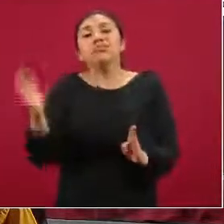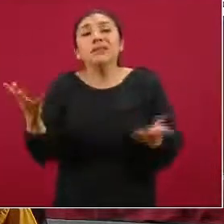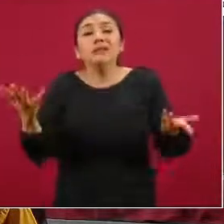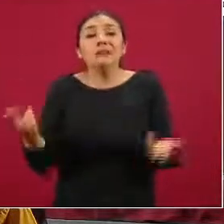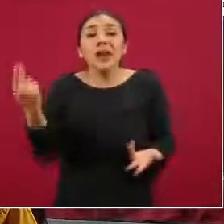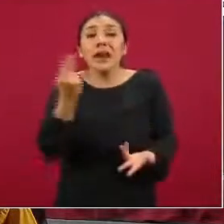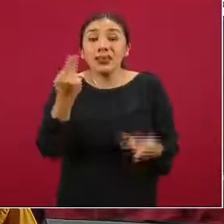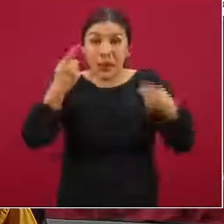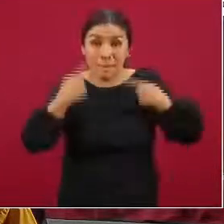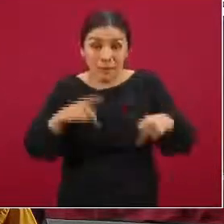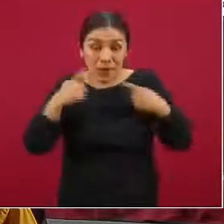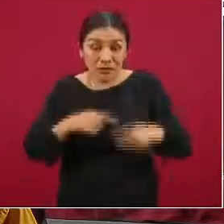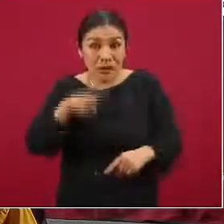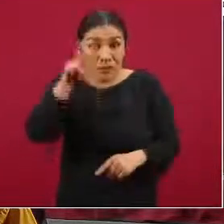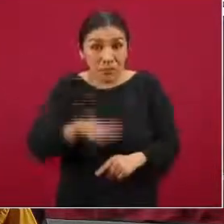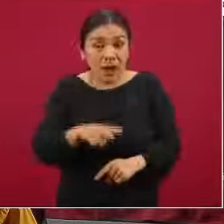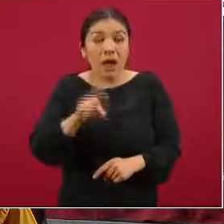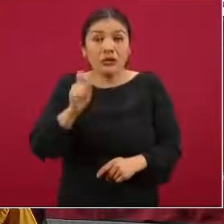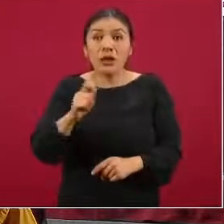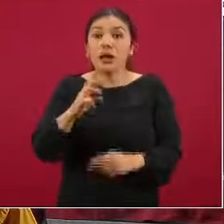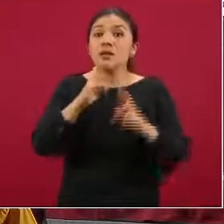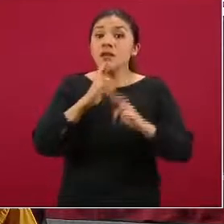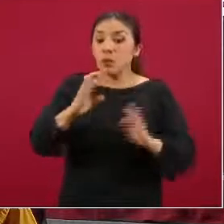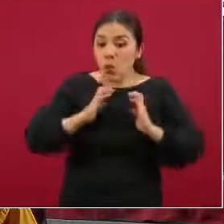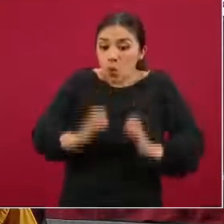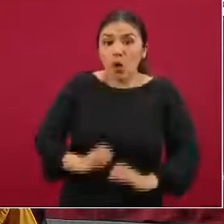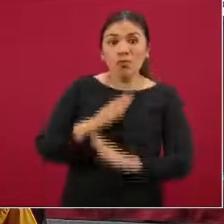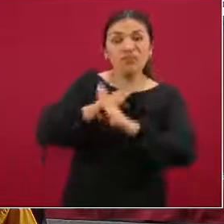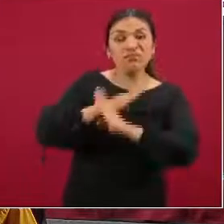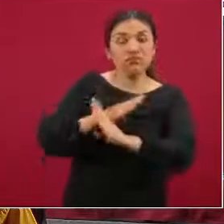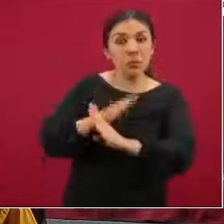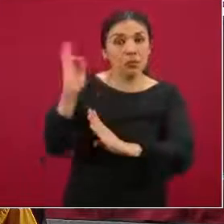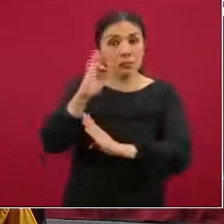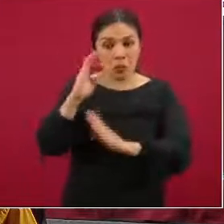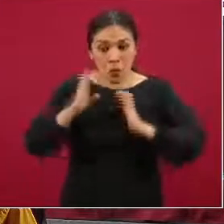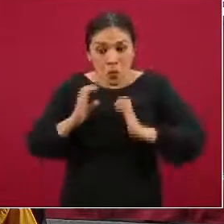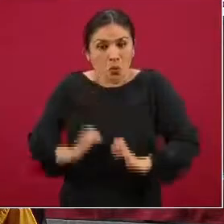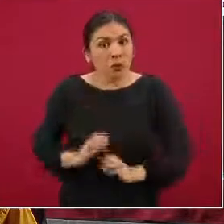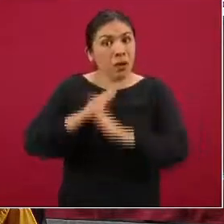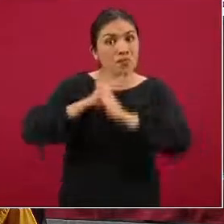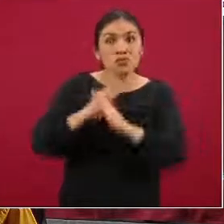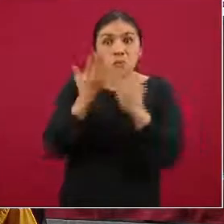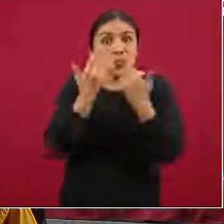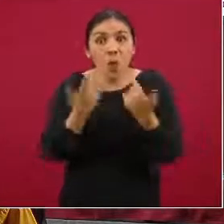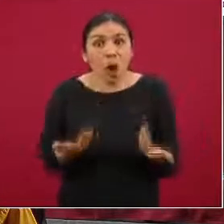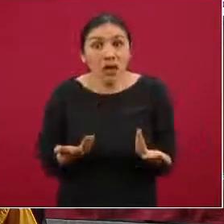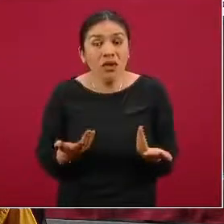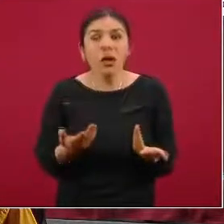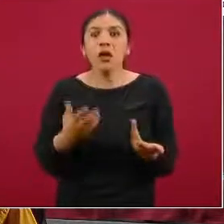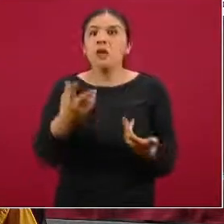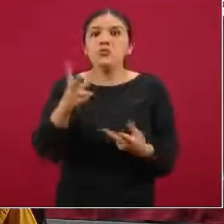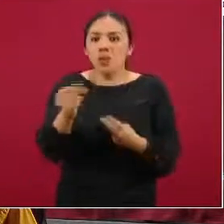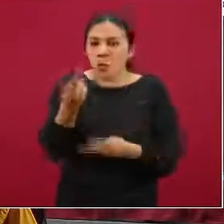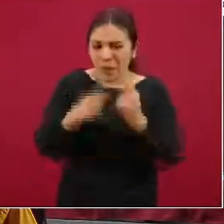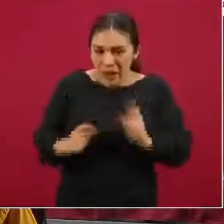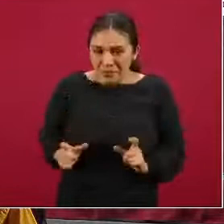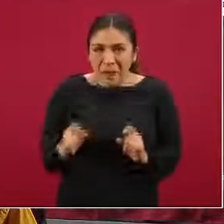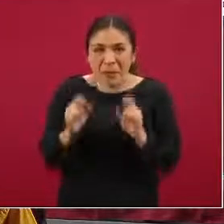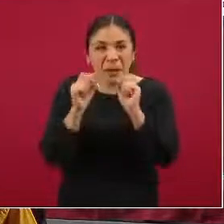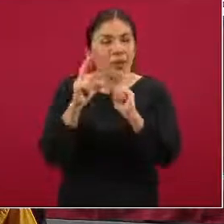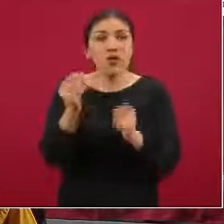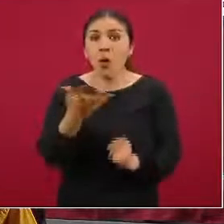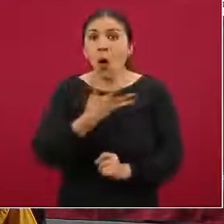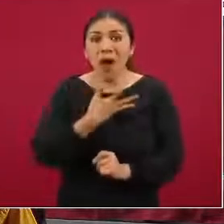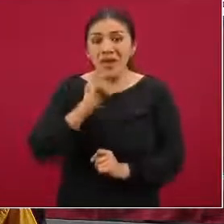haya tenido una respuesta inmunológica, porque si la persona no desarrolla la suficiente respuesta inmunológica o no produce estos anticuerpos